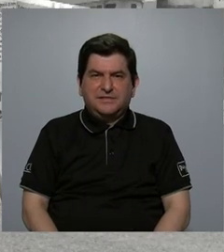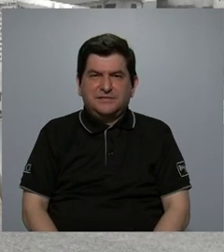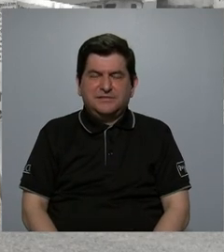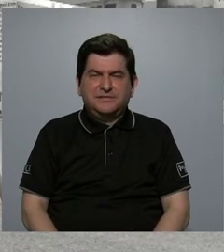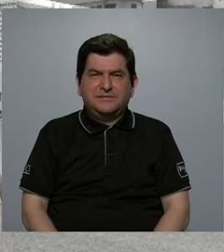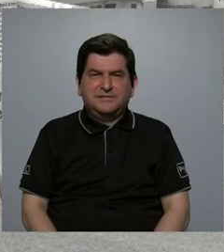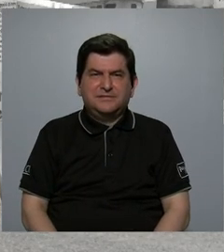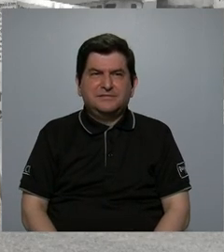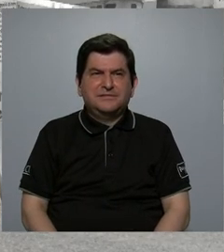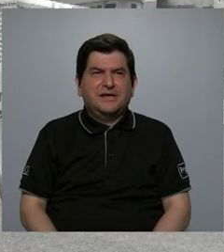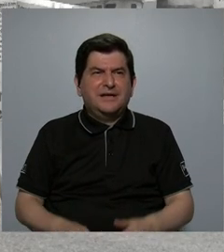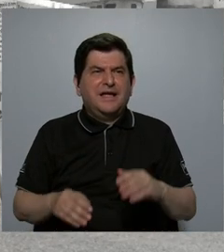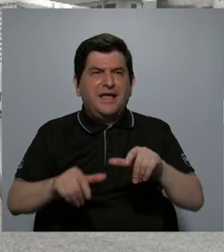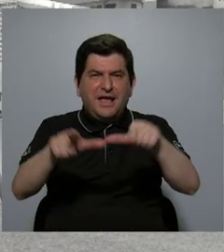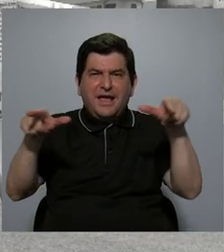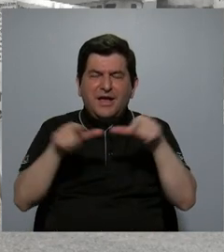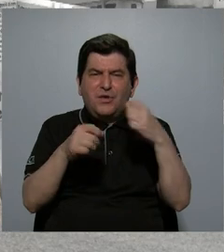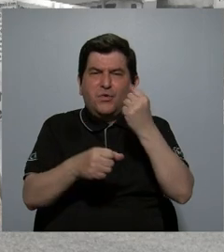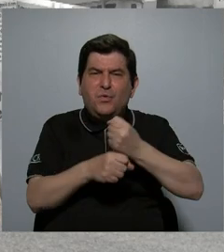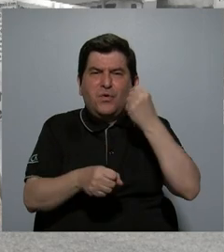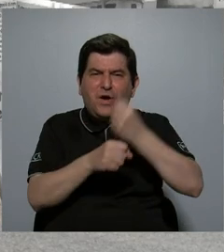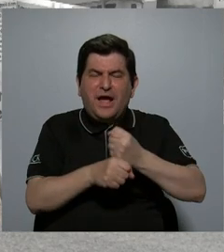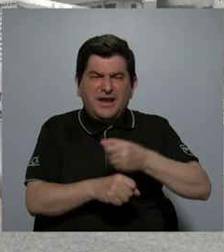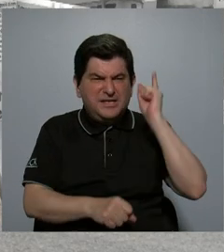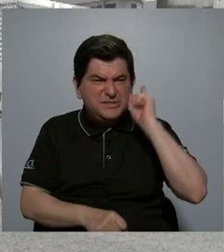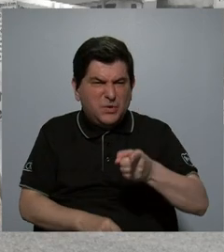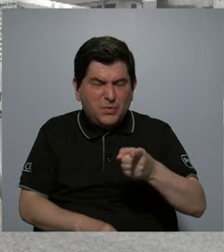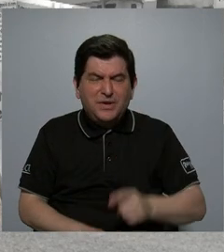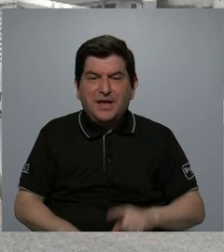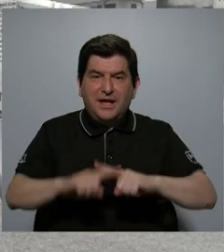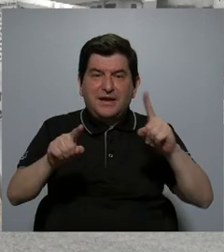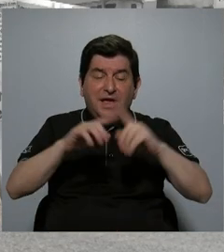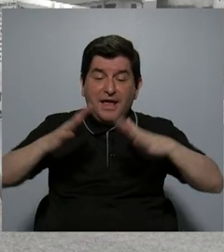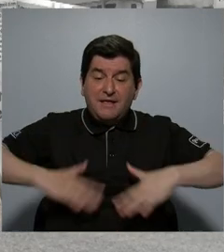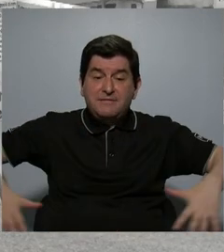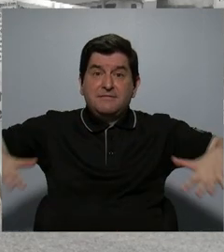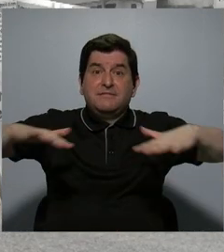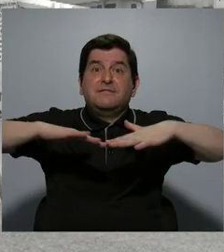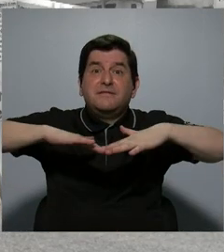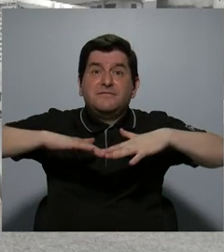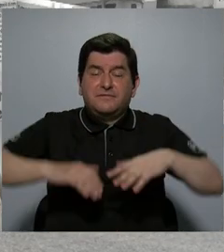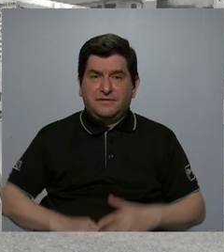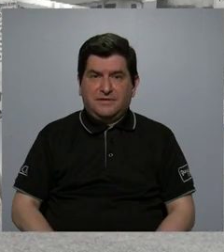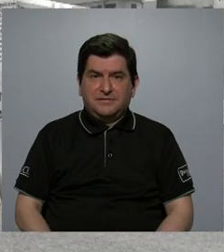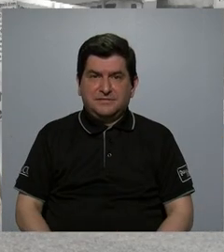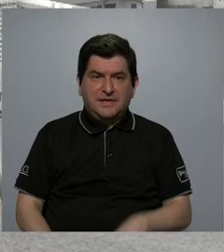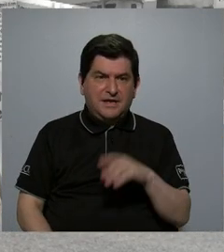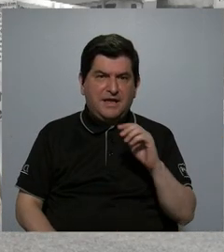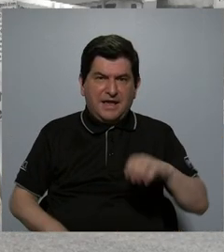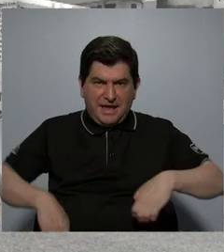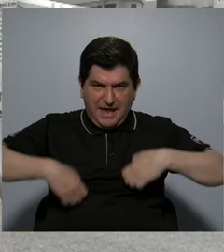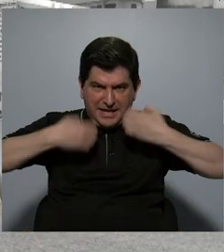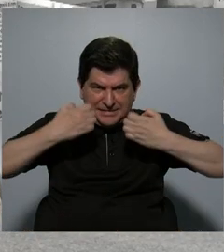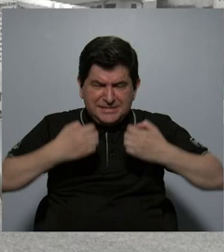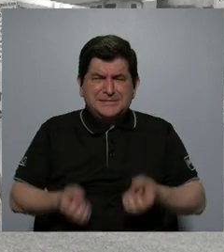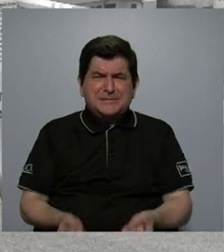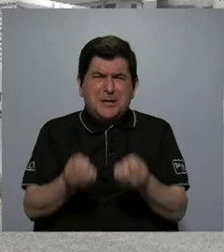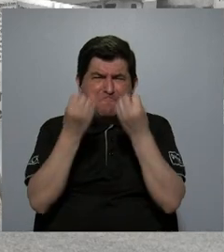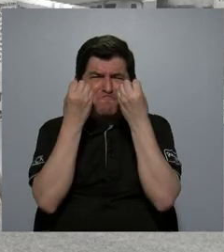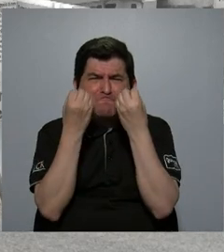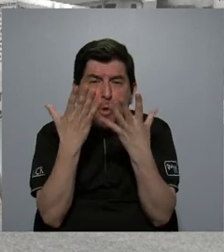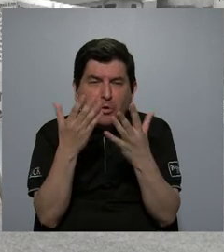en los lugares de trabajo, en los diferentes espacios en donde hay una excesiva